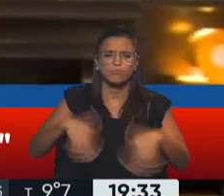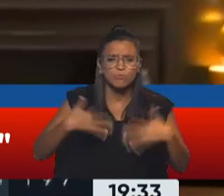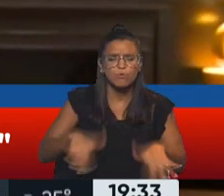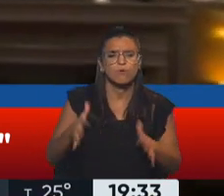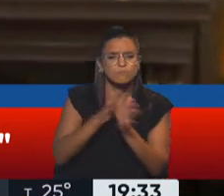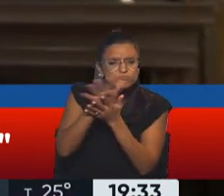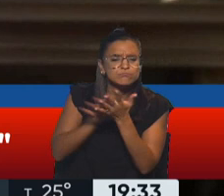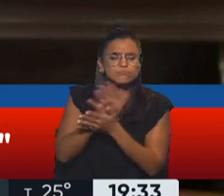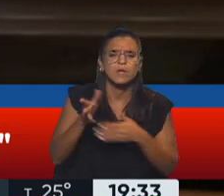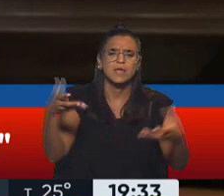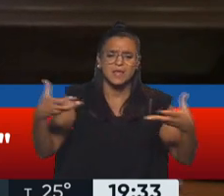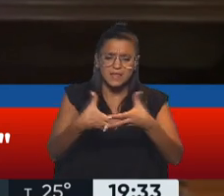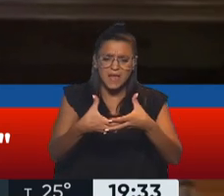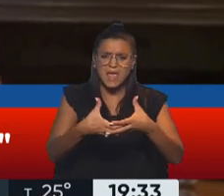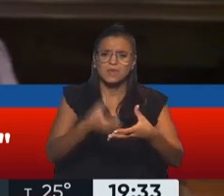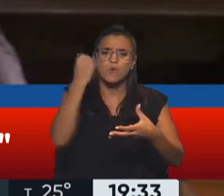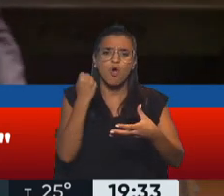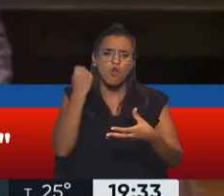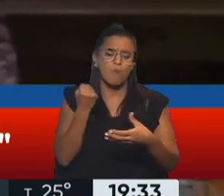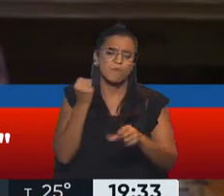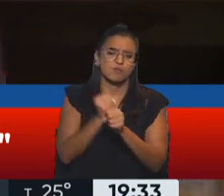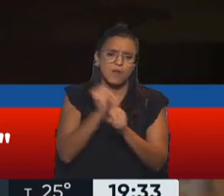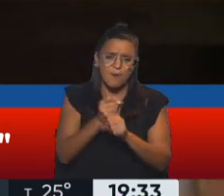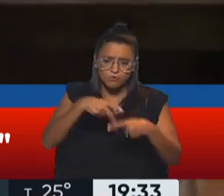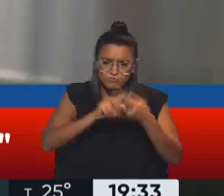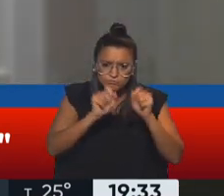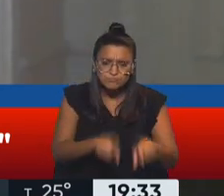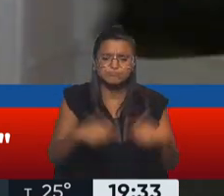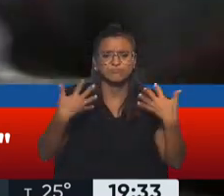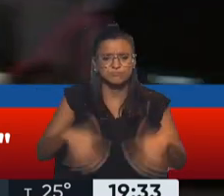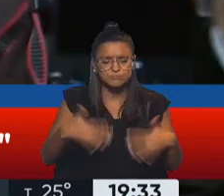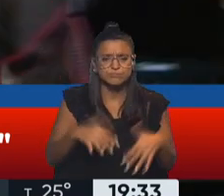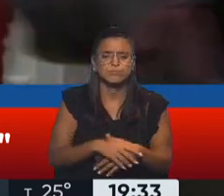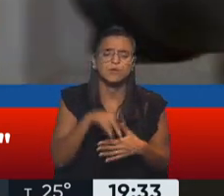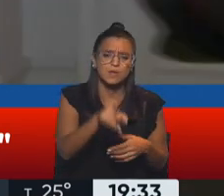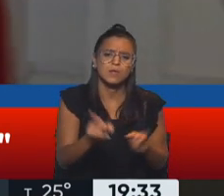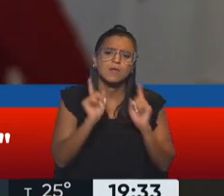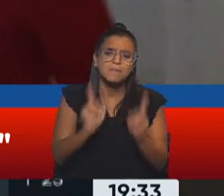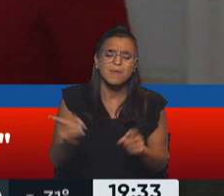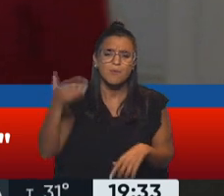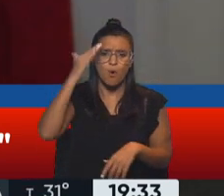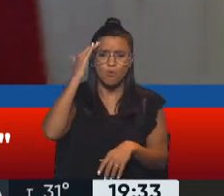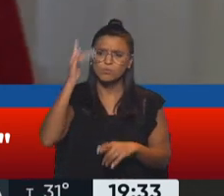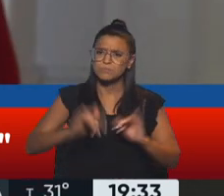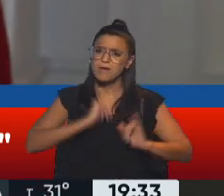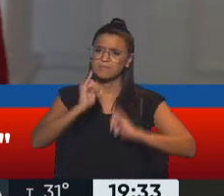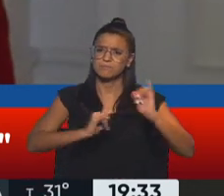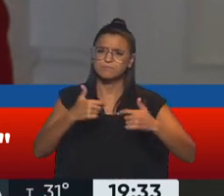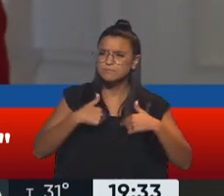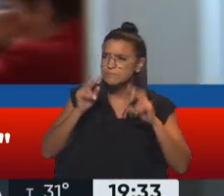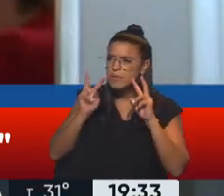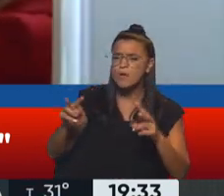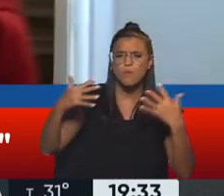trabajo técnico, el equipo económico, con una descripción que muchas veces escucho a Martín Guzmán y me agrada en cuanto